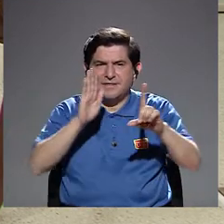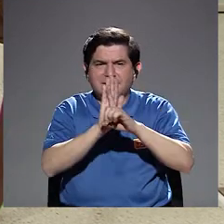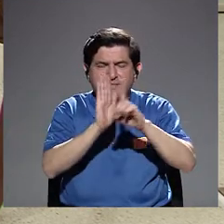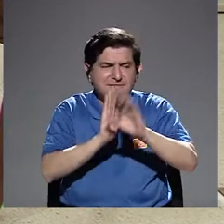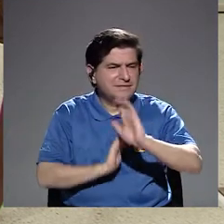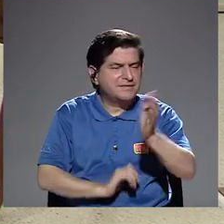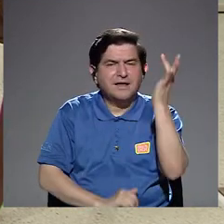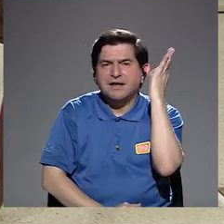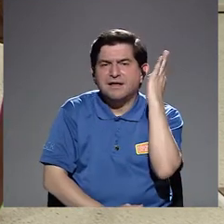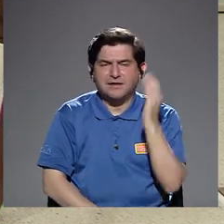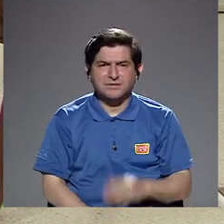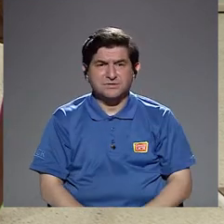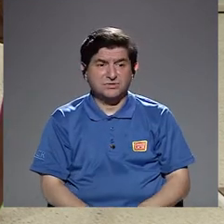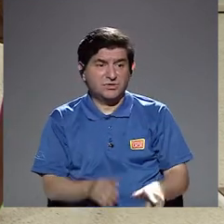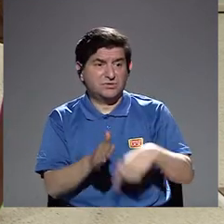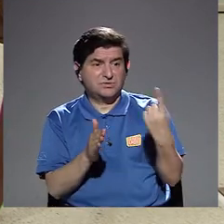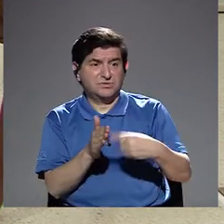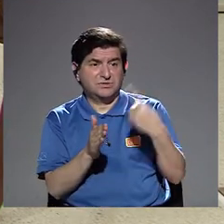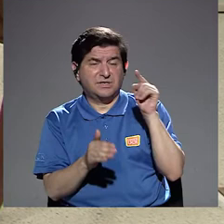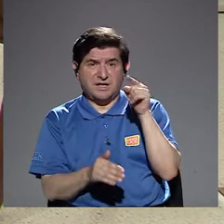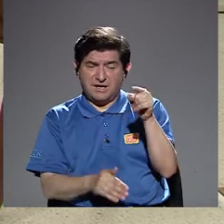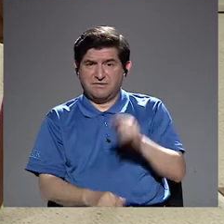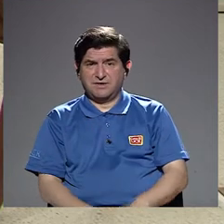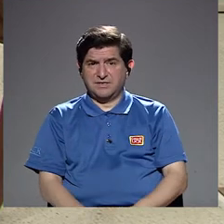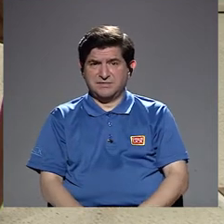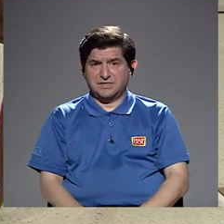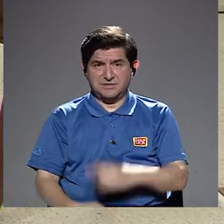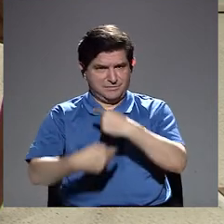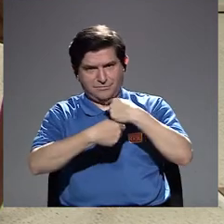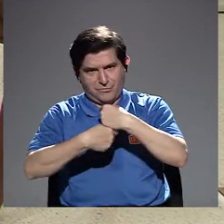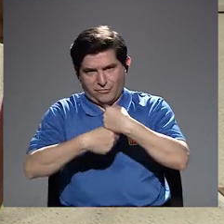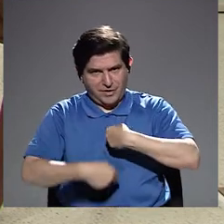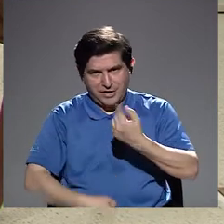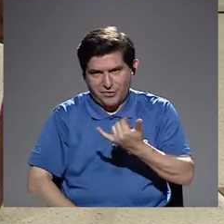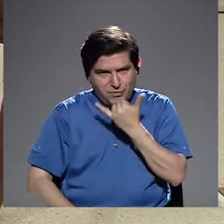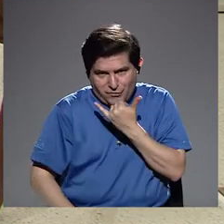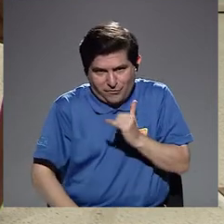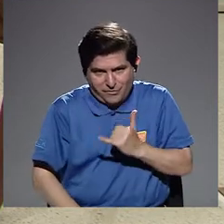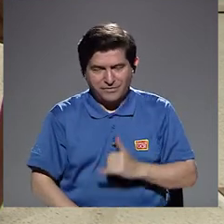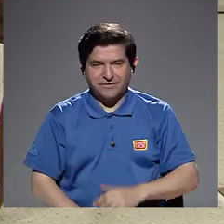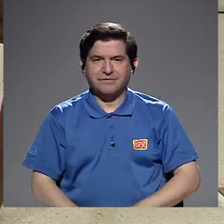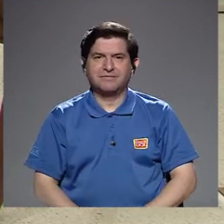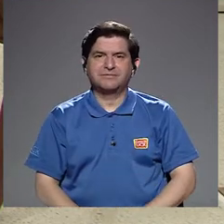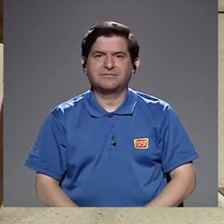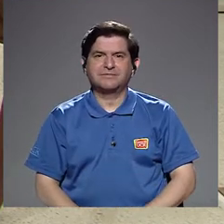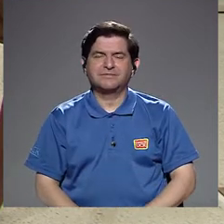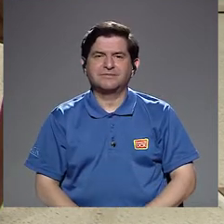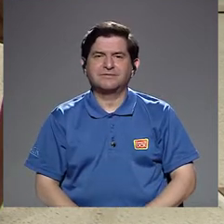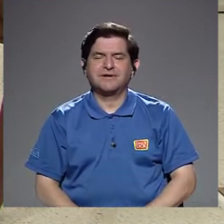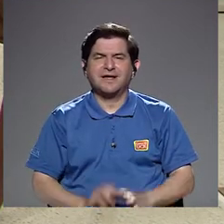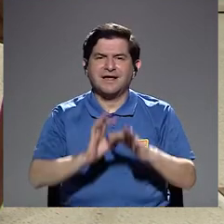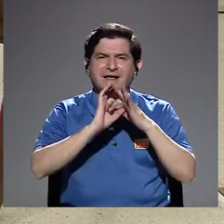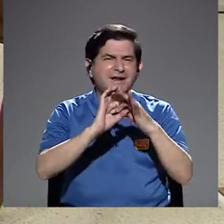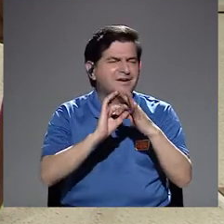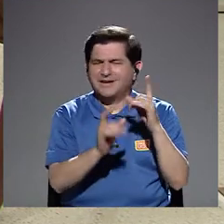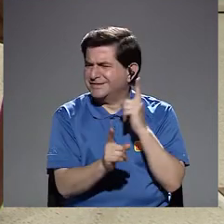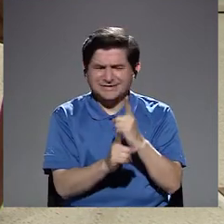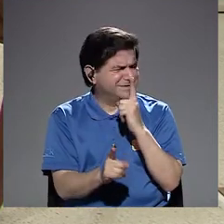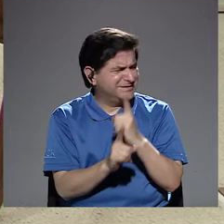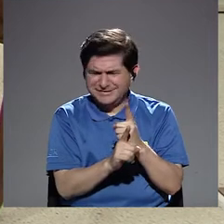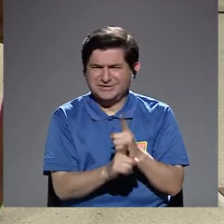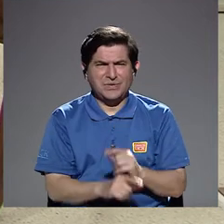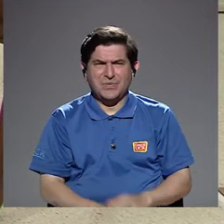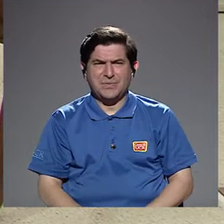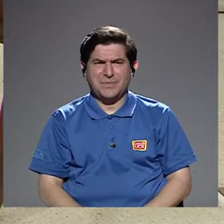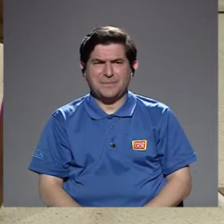derechos de estas niñas, porque muchas veces ahí, usted me corrige si me equivoco, las relaciones impropias